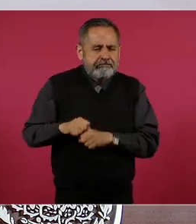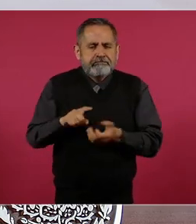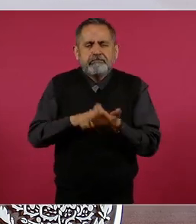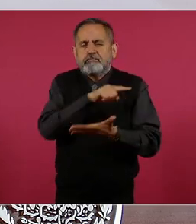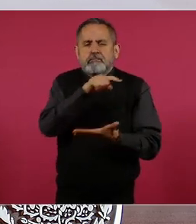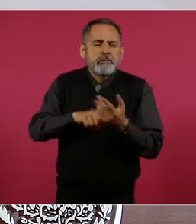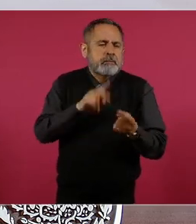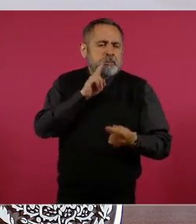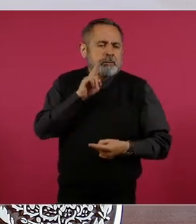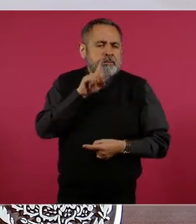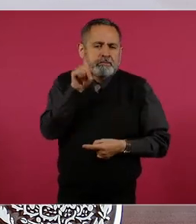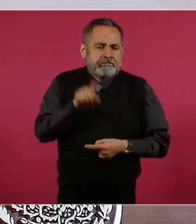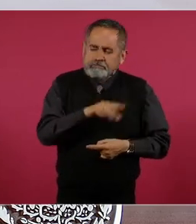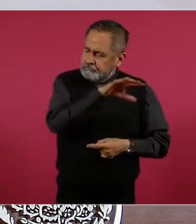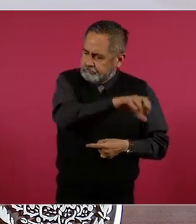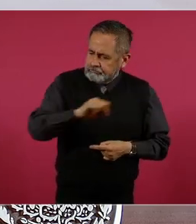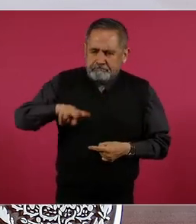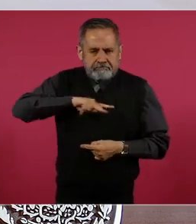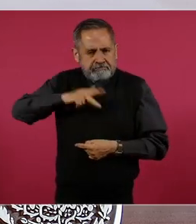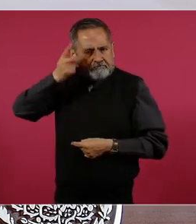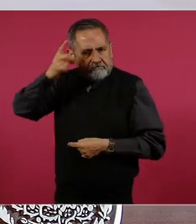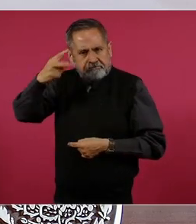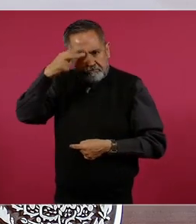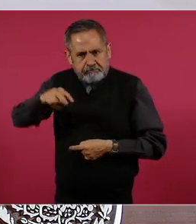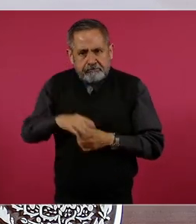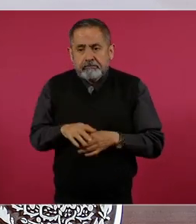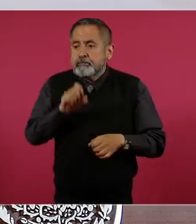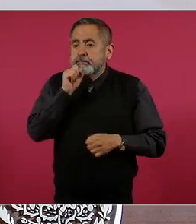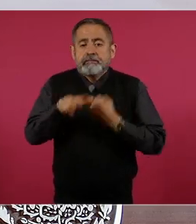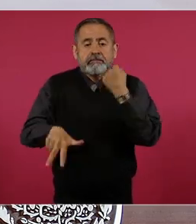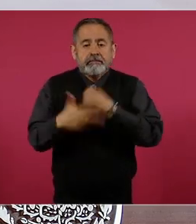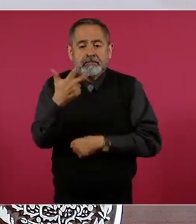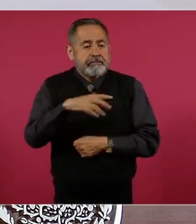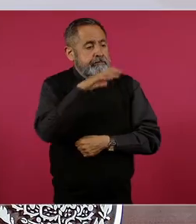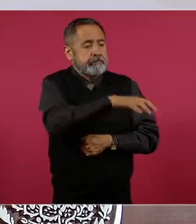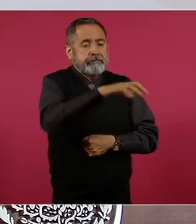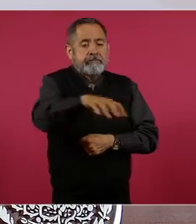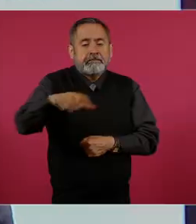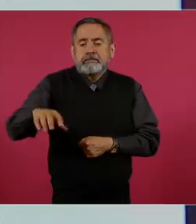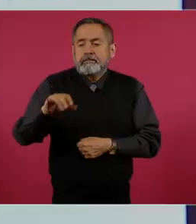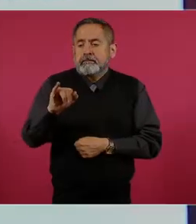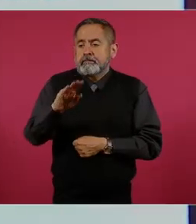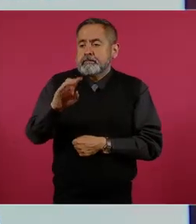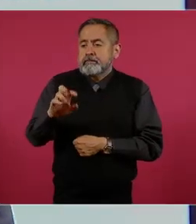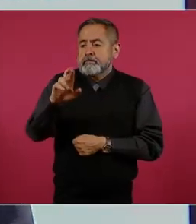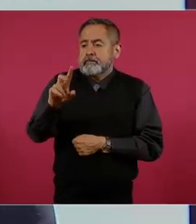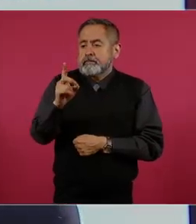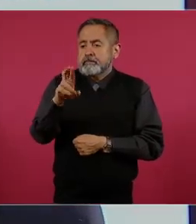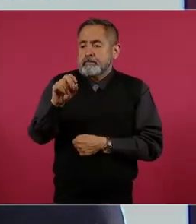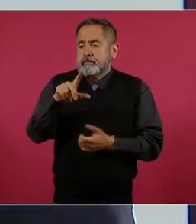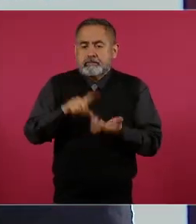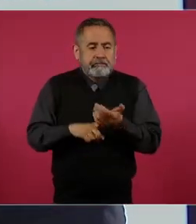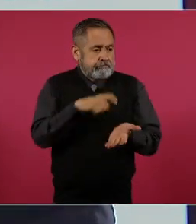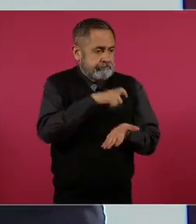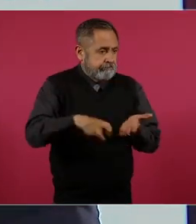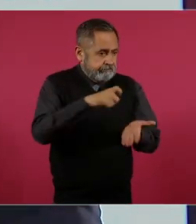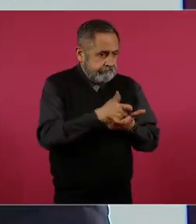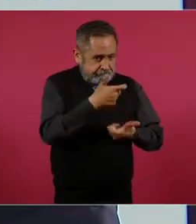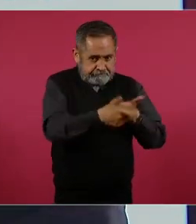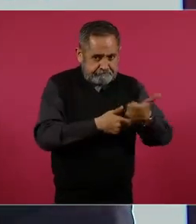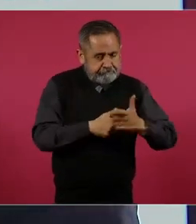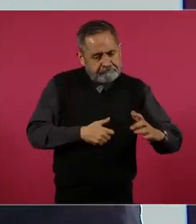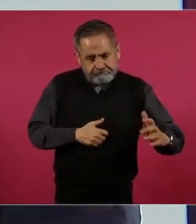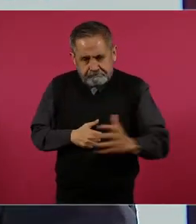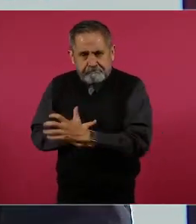Texas. También se realizó la compra de 13 plantas a la empresa Iberdrola, ahí con un esquema financiero novedoso por